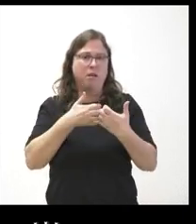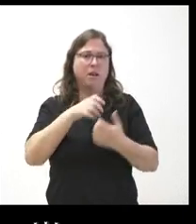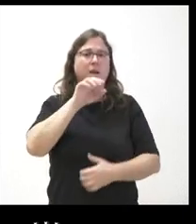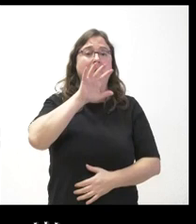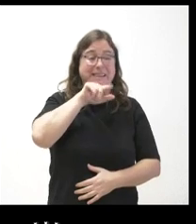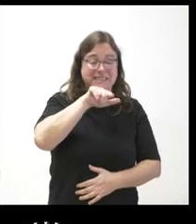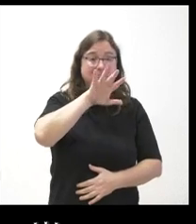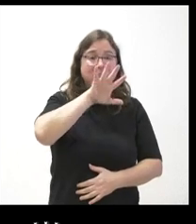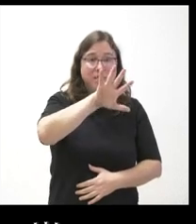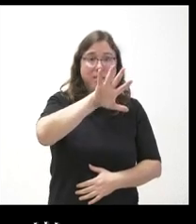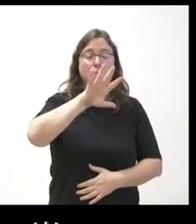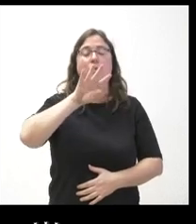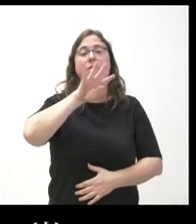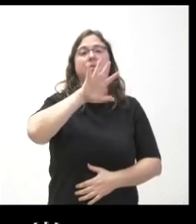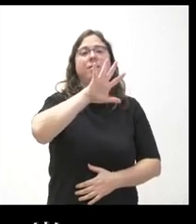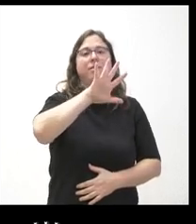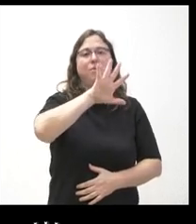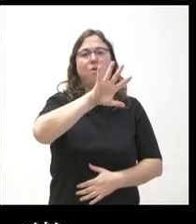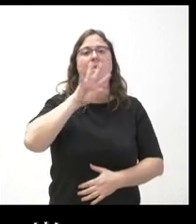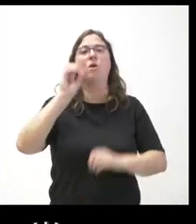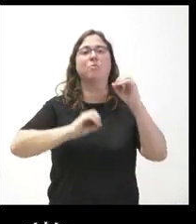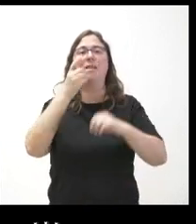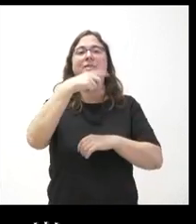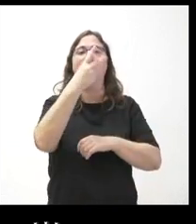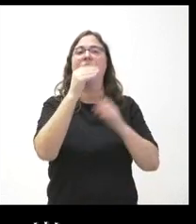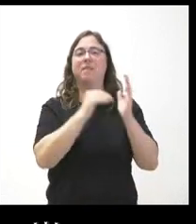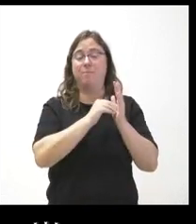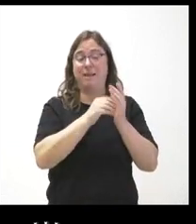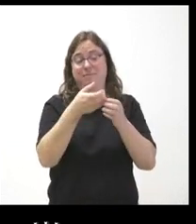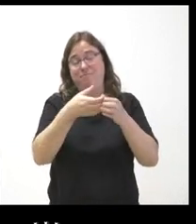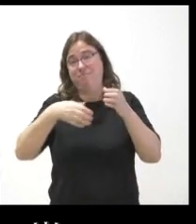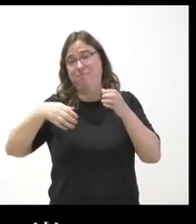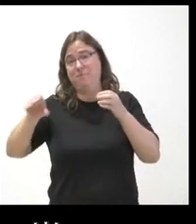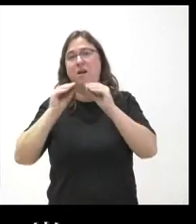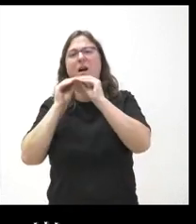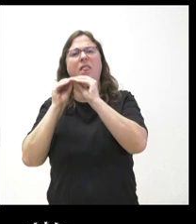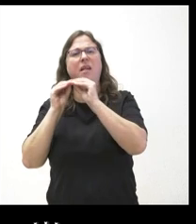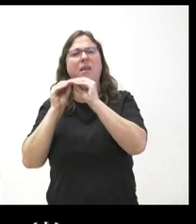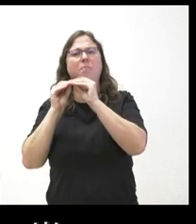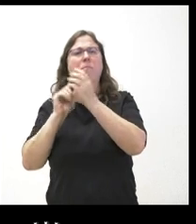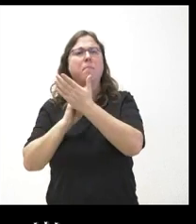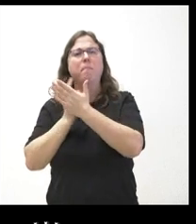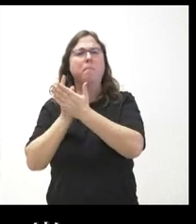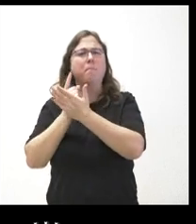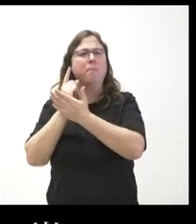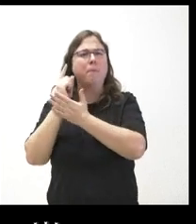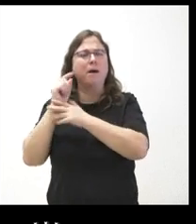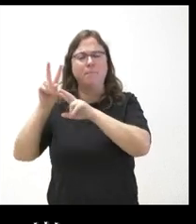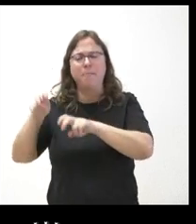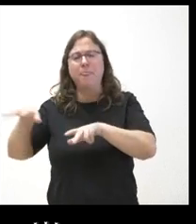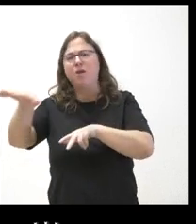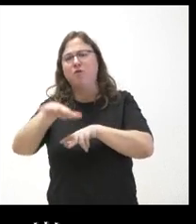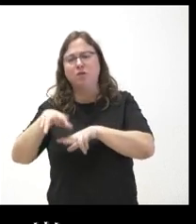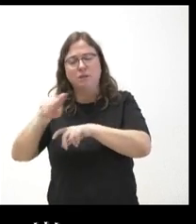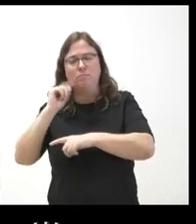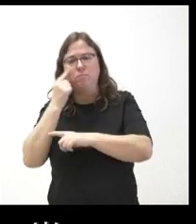% 124.000 euros y la otra parte se destina en parte a realizar un mapa de los yacimientos de las fosas que se han